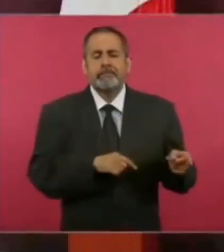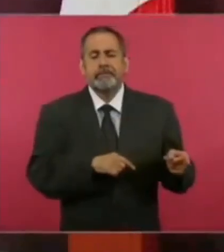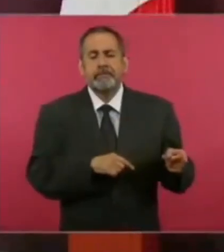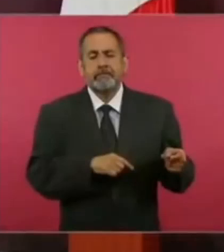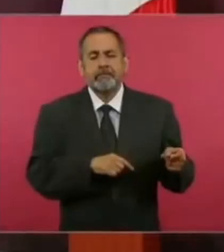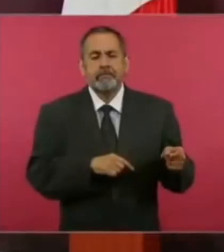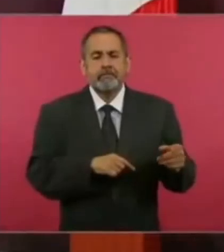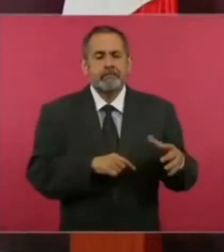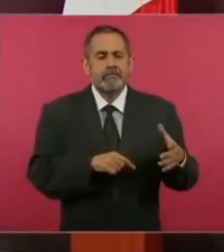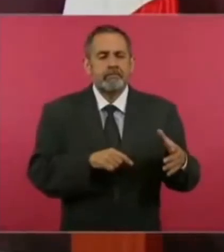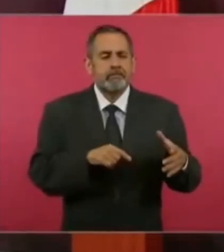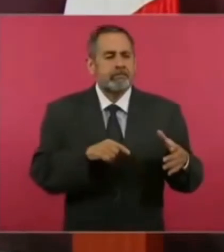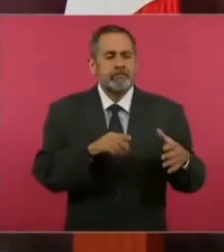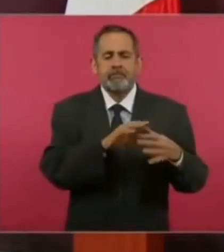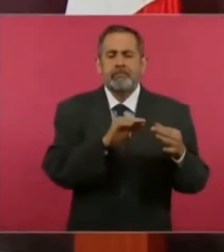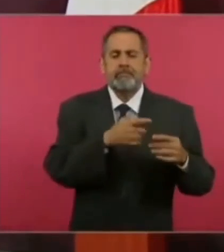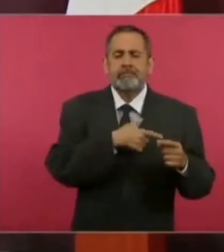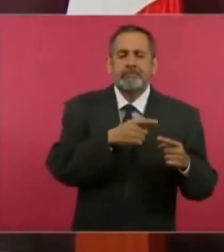tepocatas.